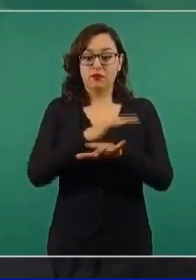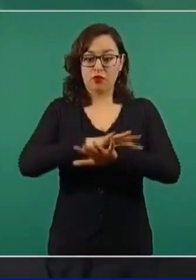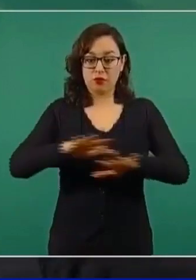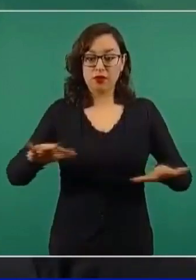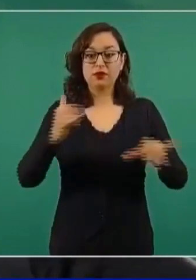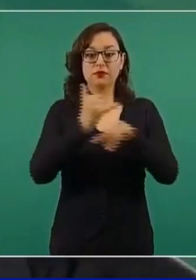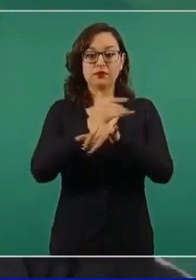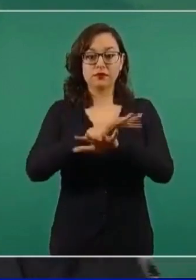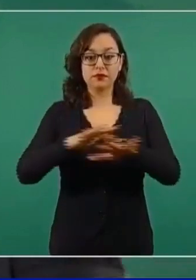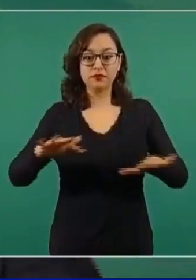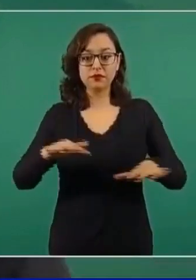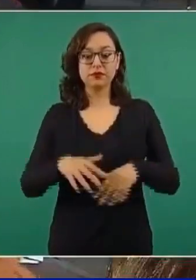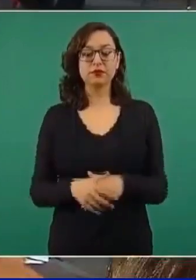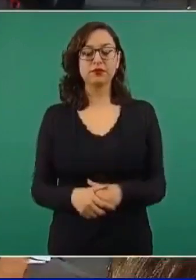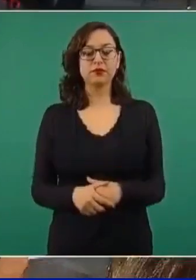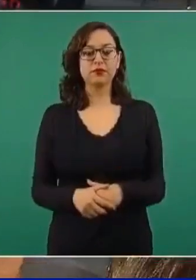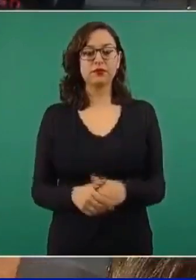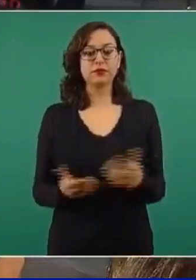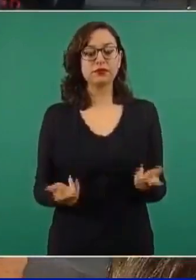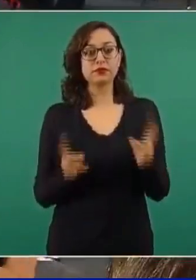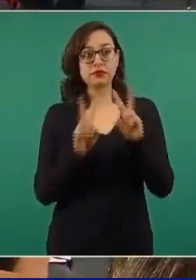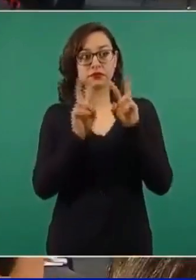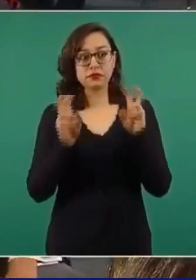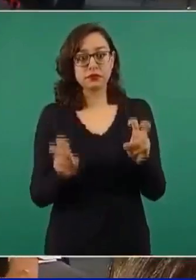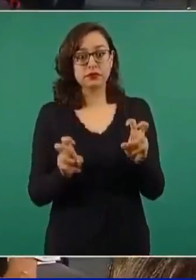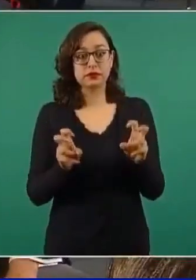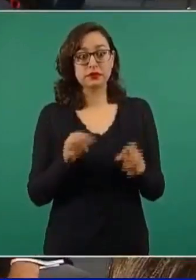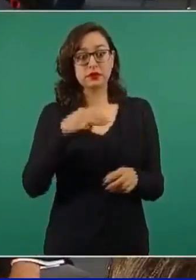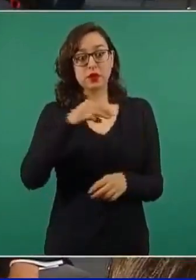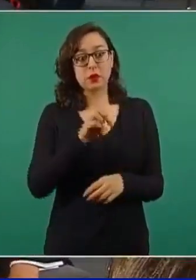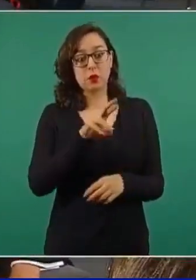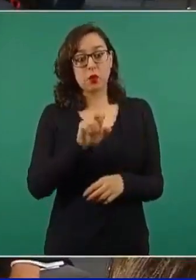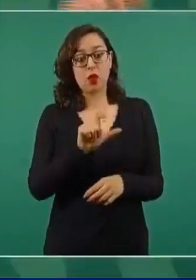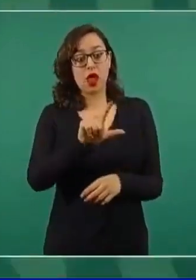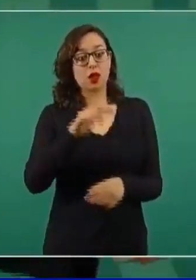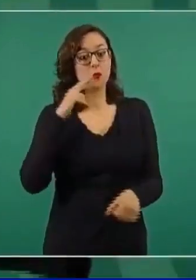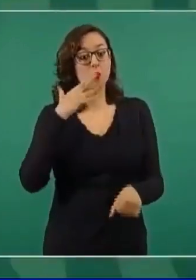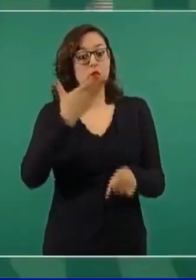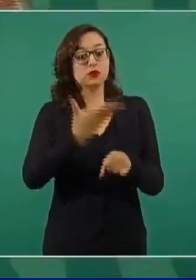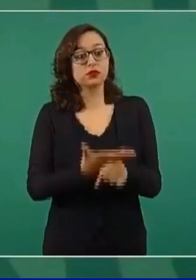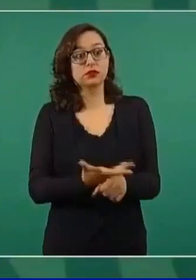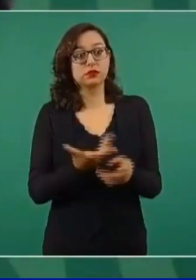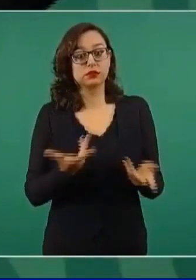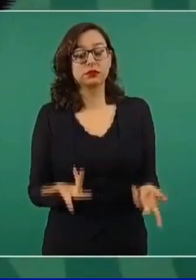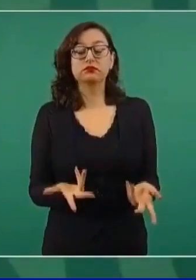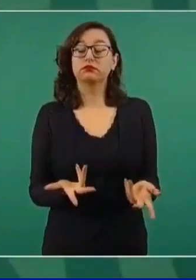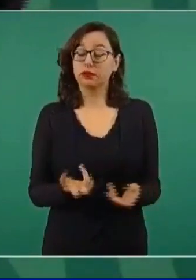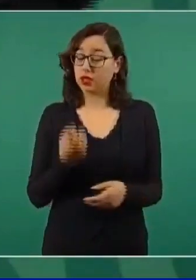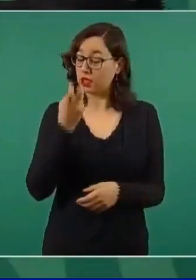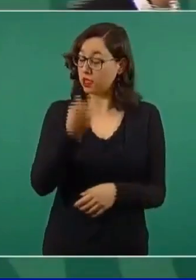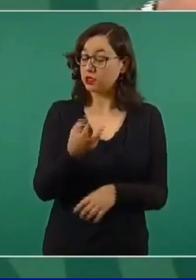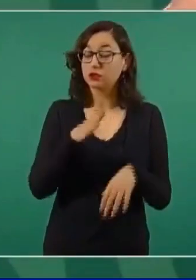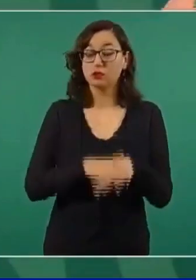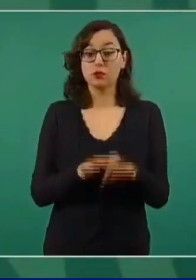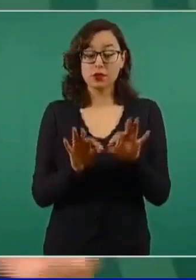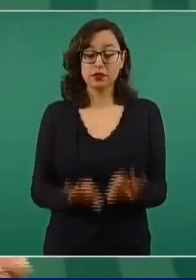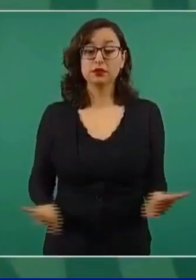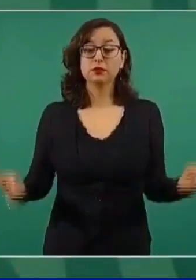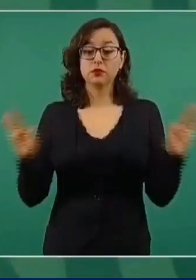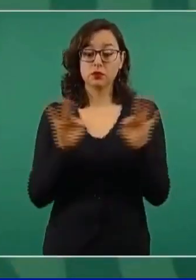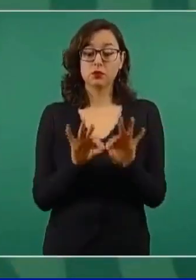México. ¿Y sobre la responsabilidad moral? Sobre todo, ya hablamos, la vez pasada el del